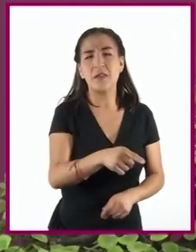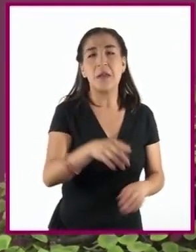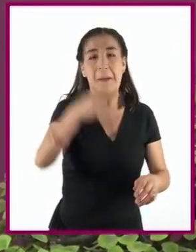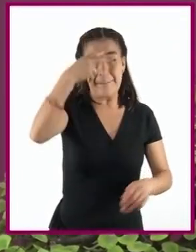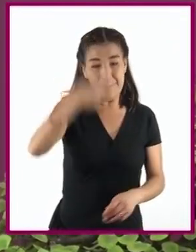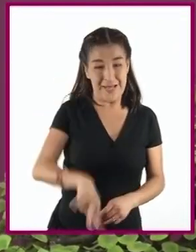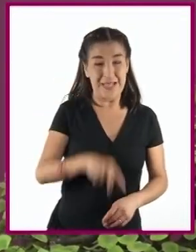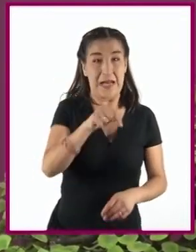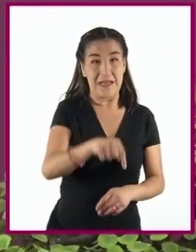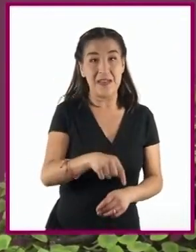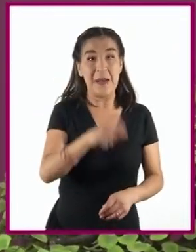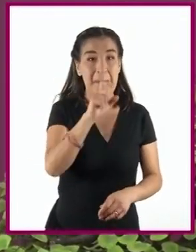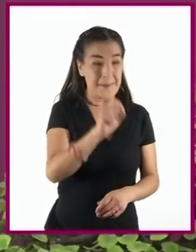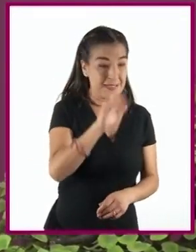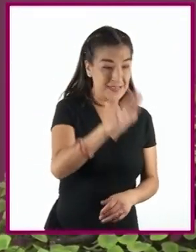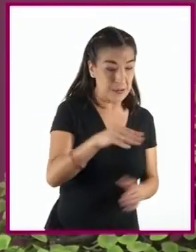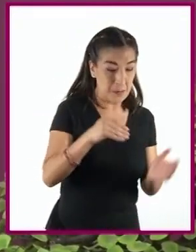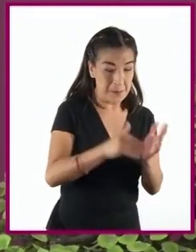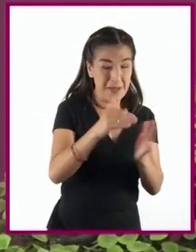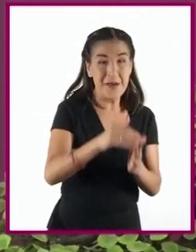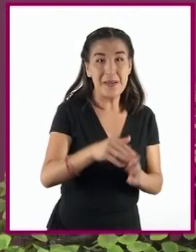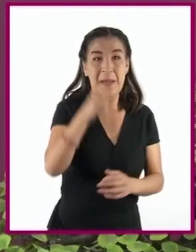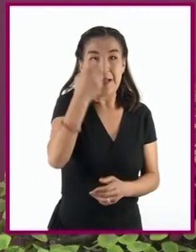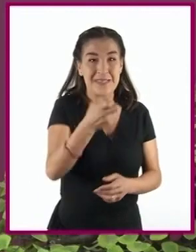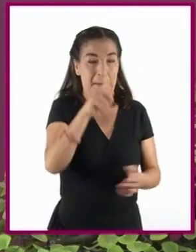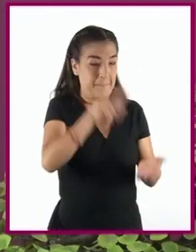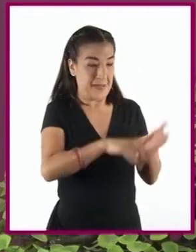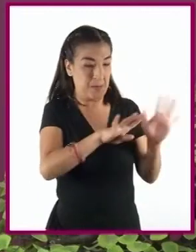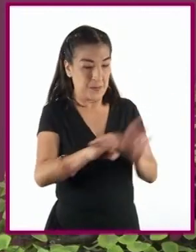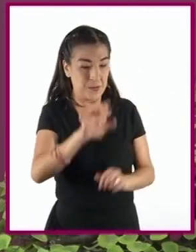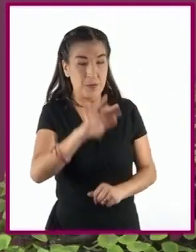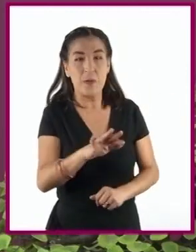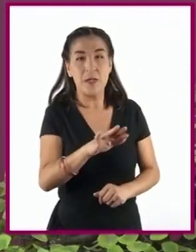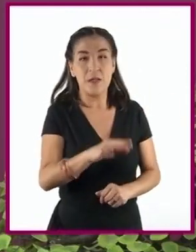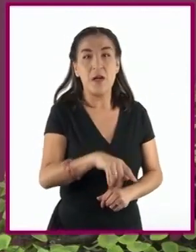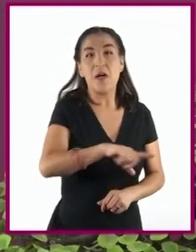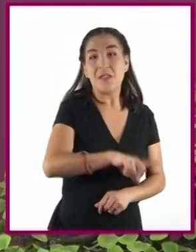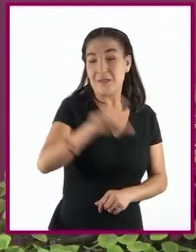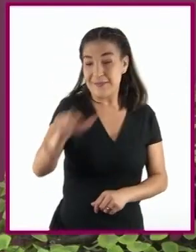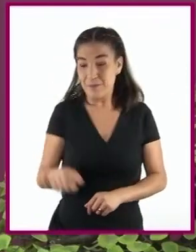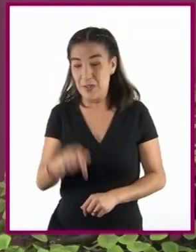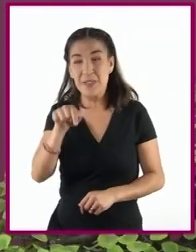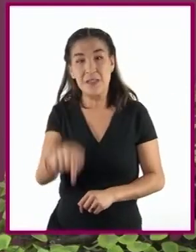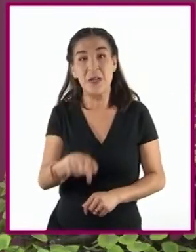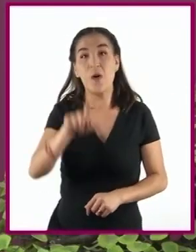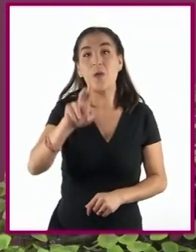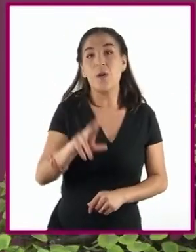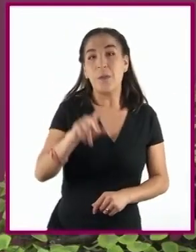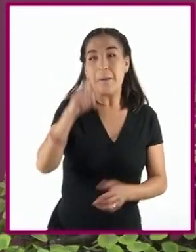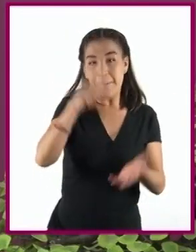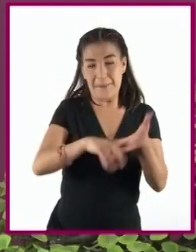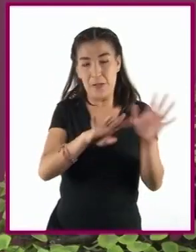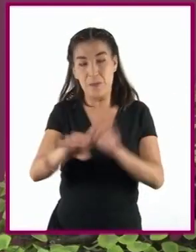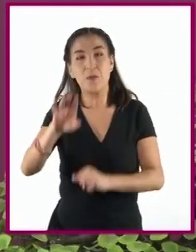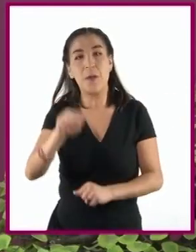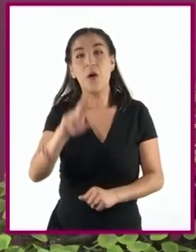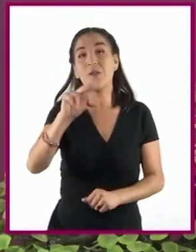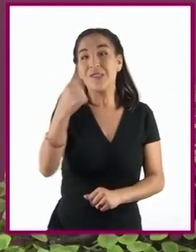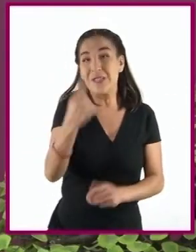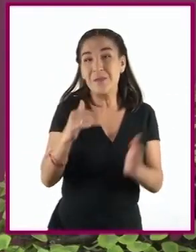poco más de 25 millones en 1950 a unos 81 millones de habitantes en 1990